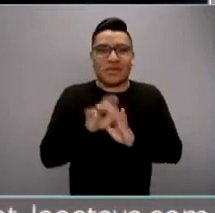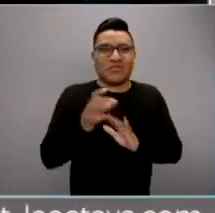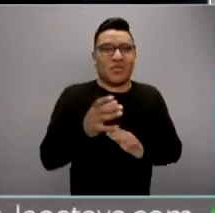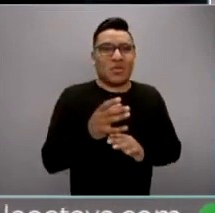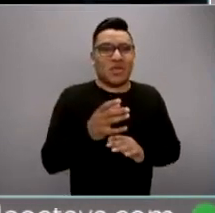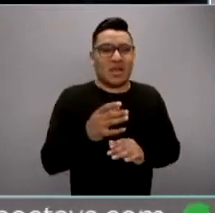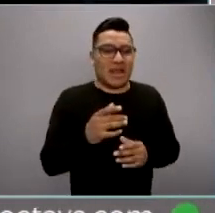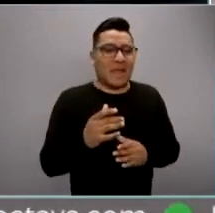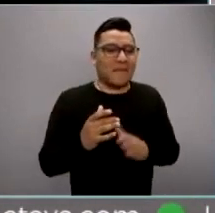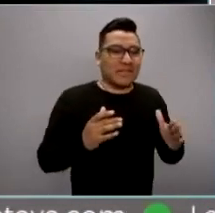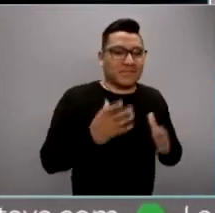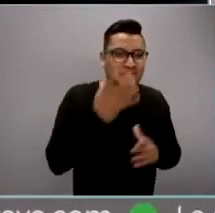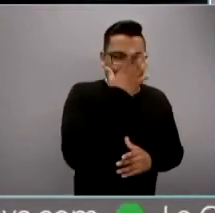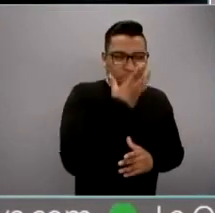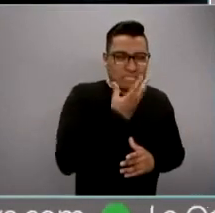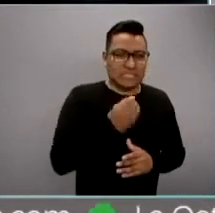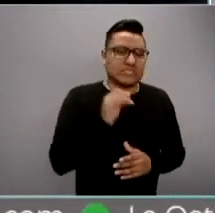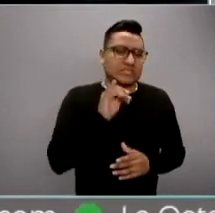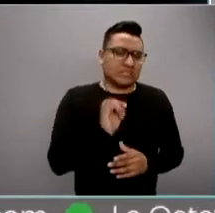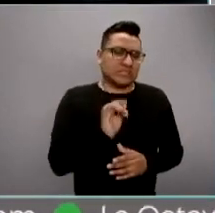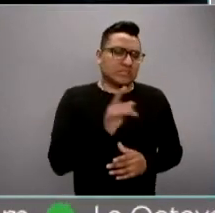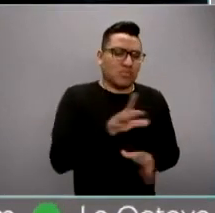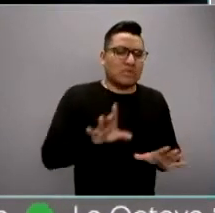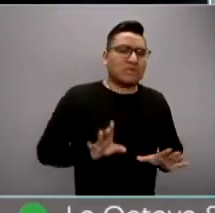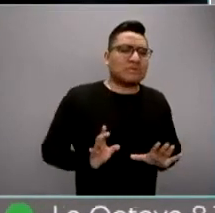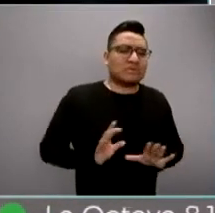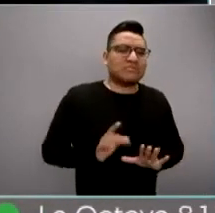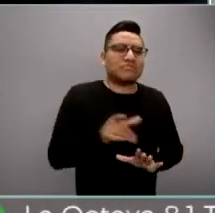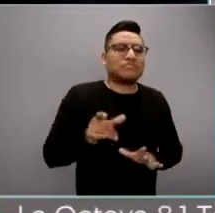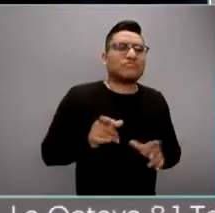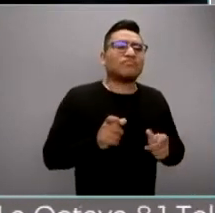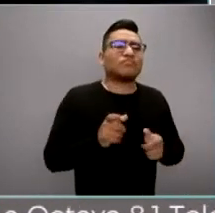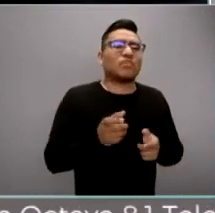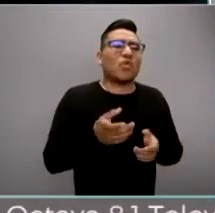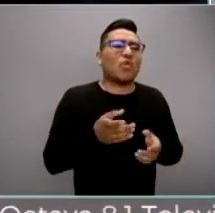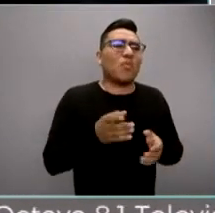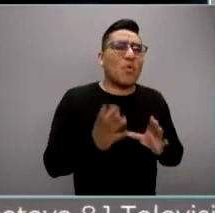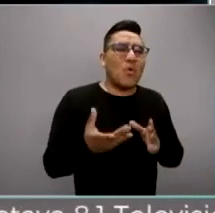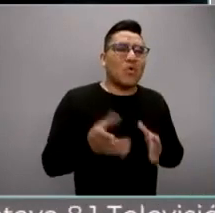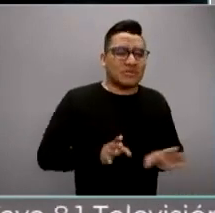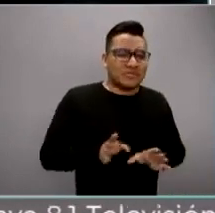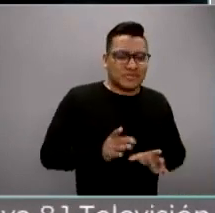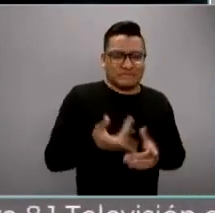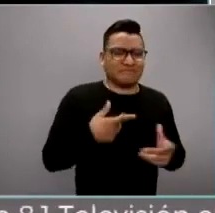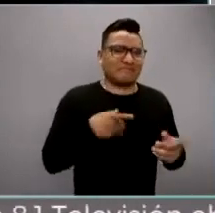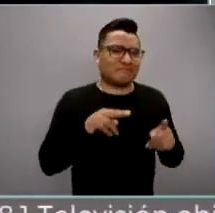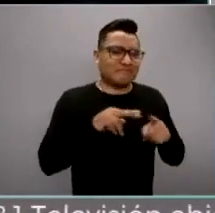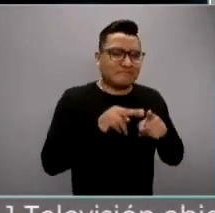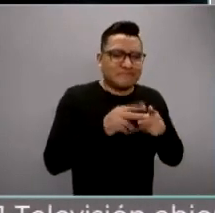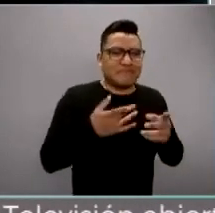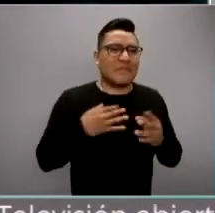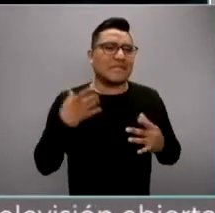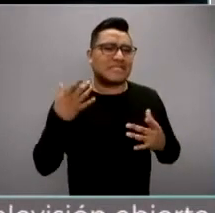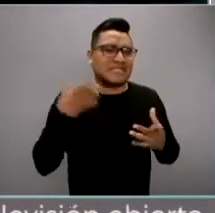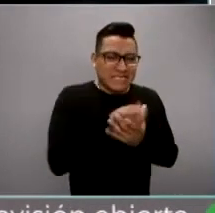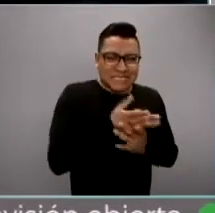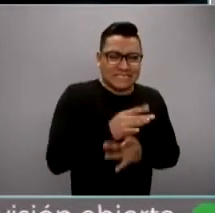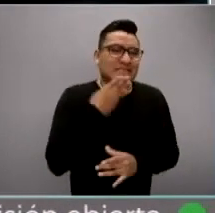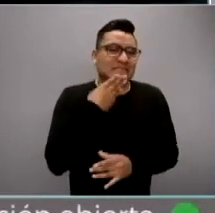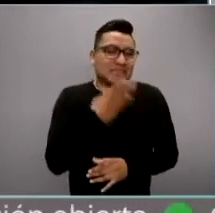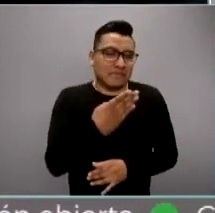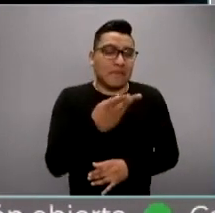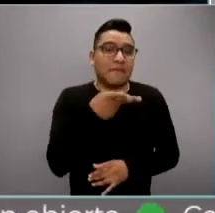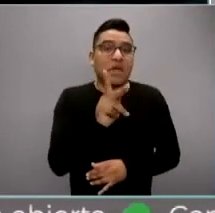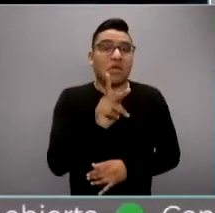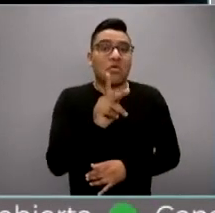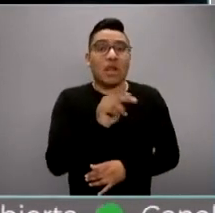bonito, es claro, podemos detectar patrones de conducta y focalizar políticas públicas, ¿no? Si la gente está yendo al parque, pues voy al parque y hago conciencia ahí. Pero el